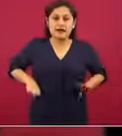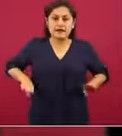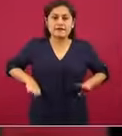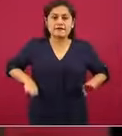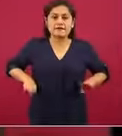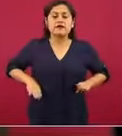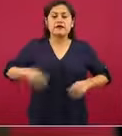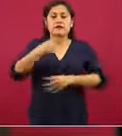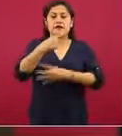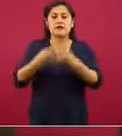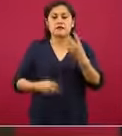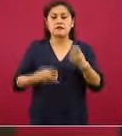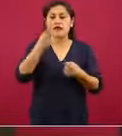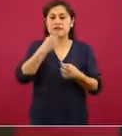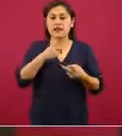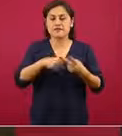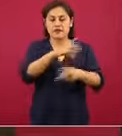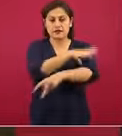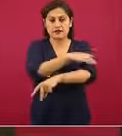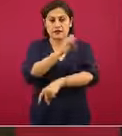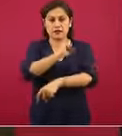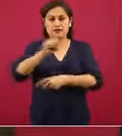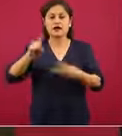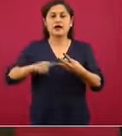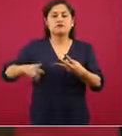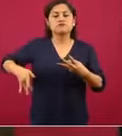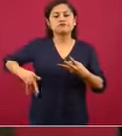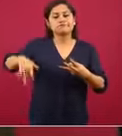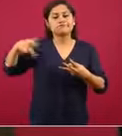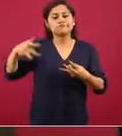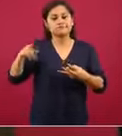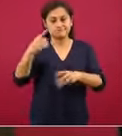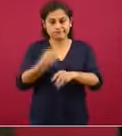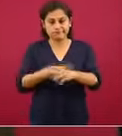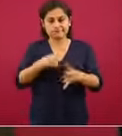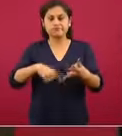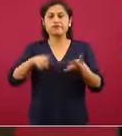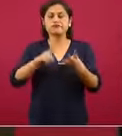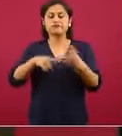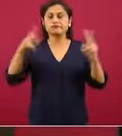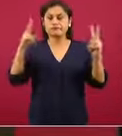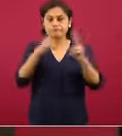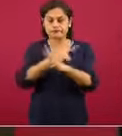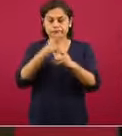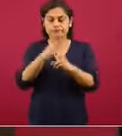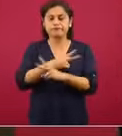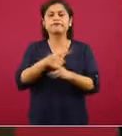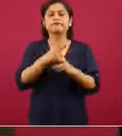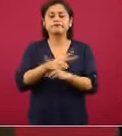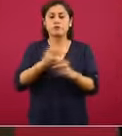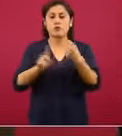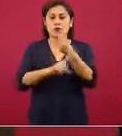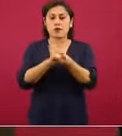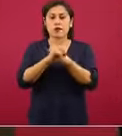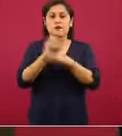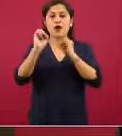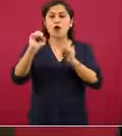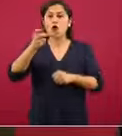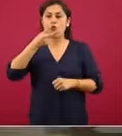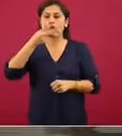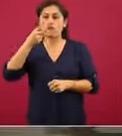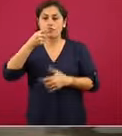enfermedad cardiovascular, enfermedad renal, enfermedad pulmonar obstructiva crónica, fumadores. Son grupos de riesgo.